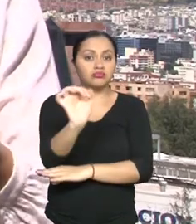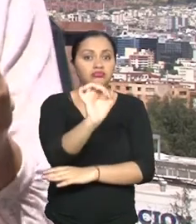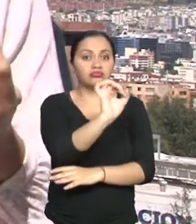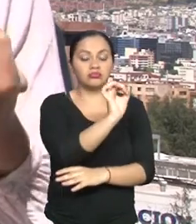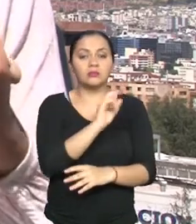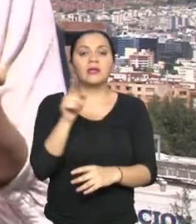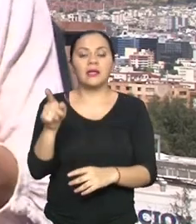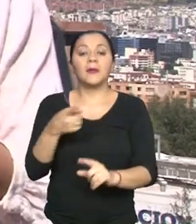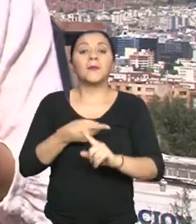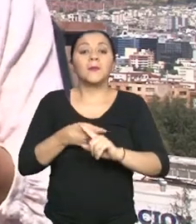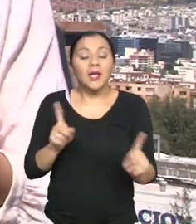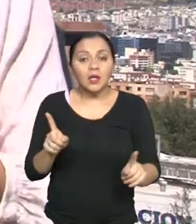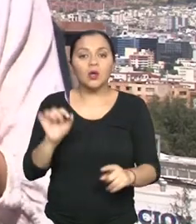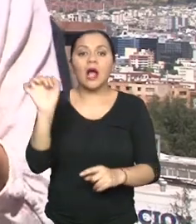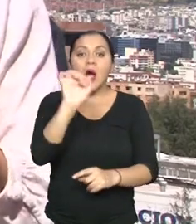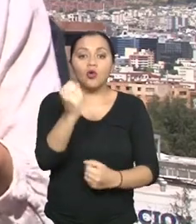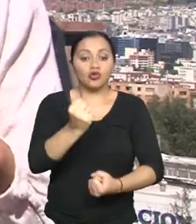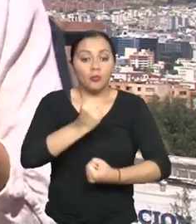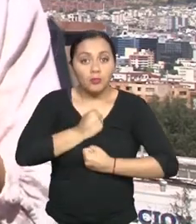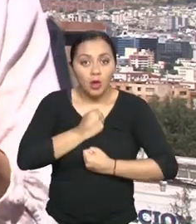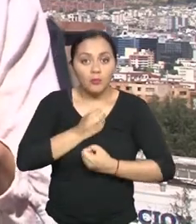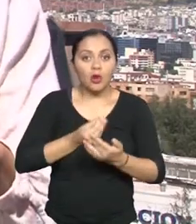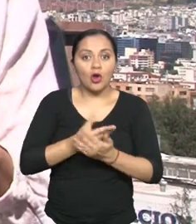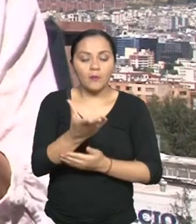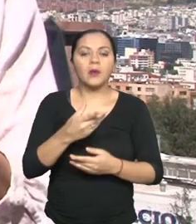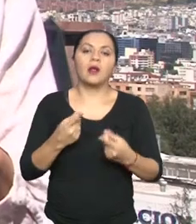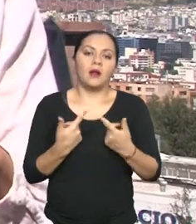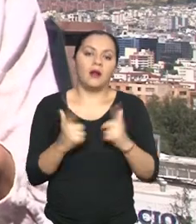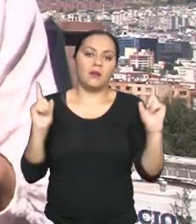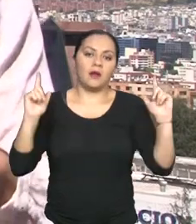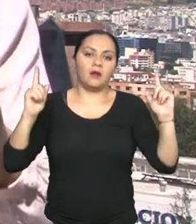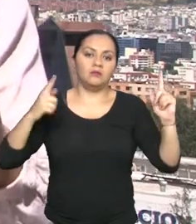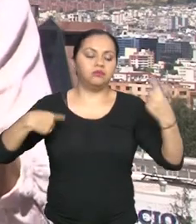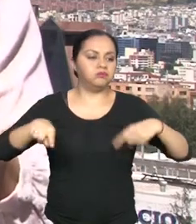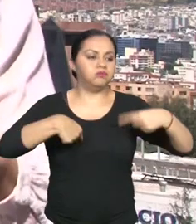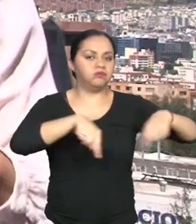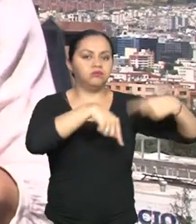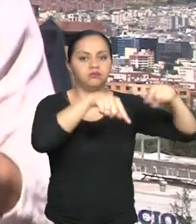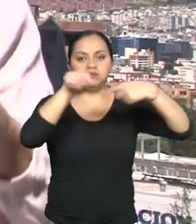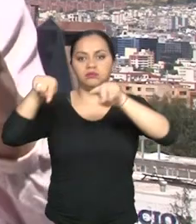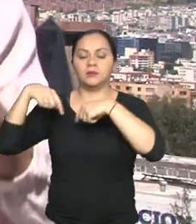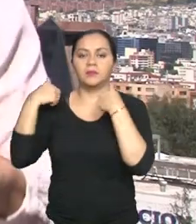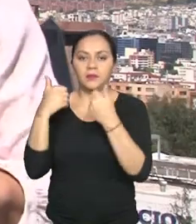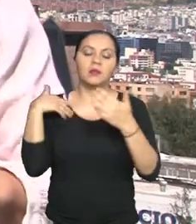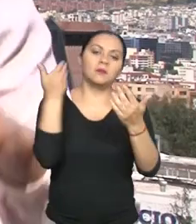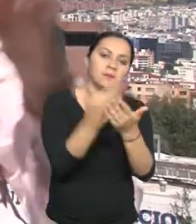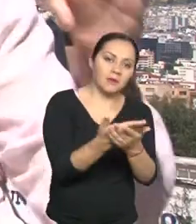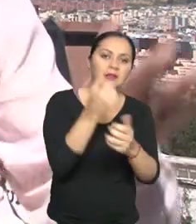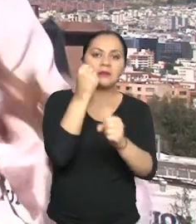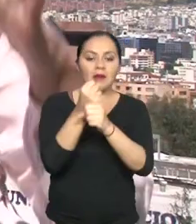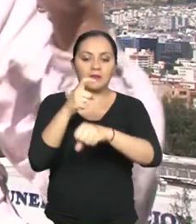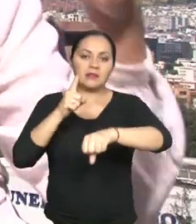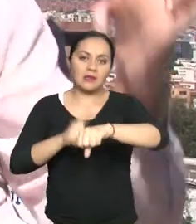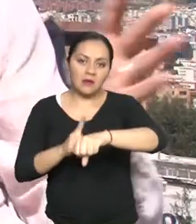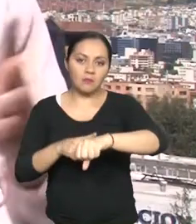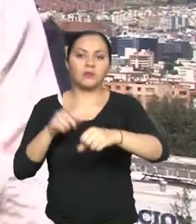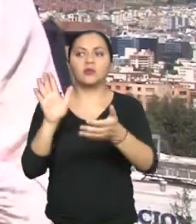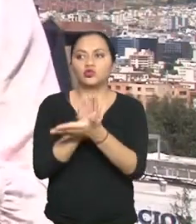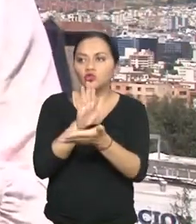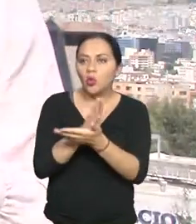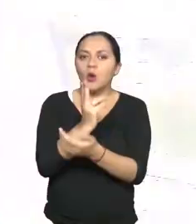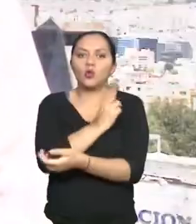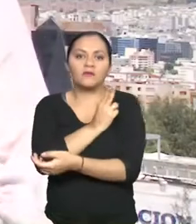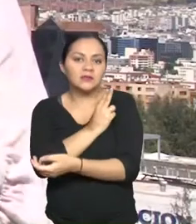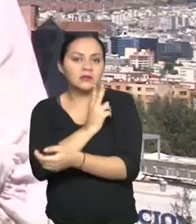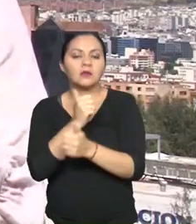duda el tener un auto propio te permite movilizarte cumplir tus expectativas llegar a tu trabajo a tiempo a tu escuela a tu